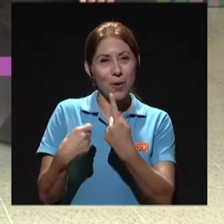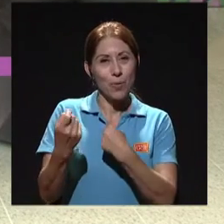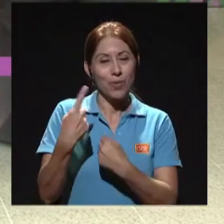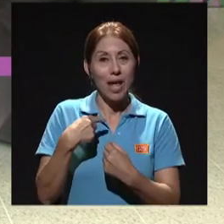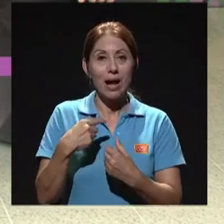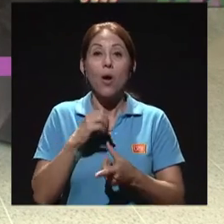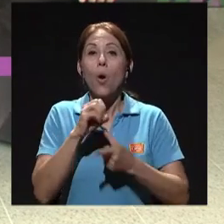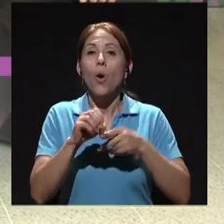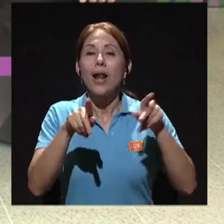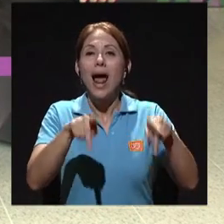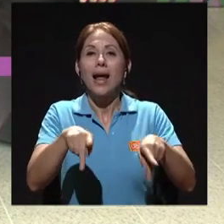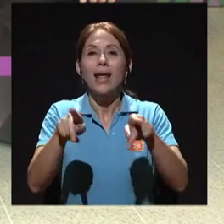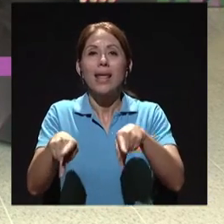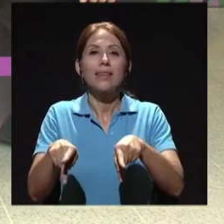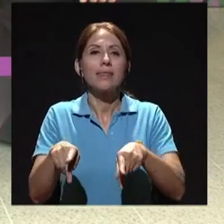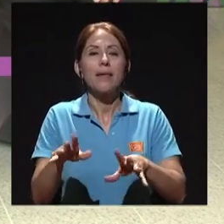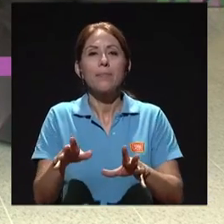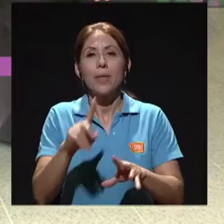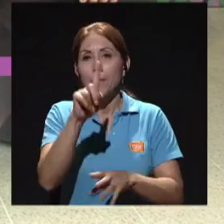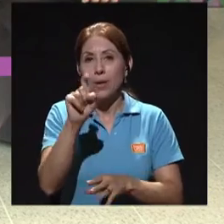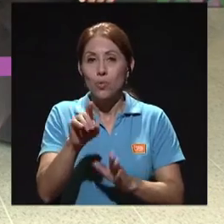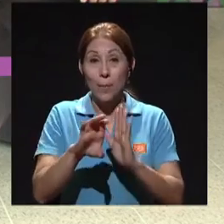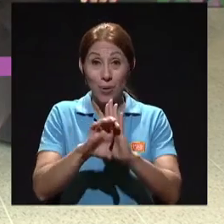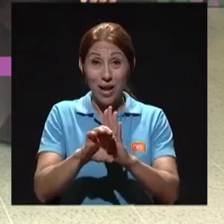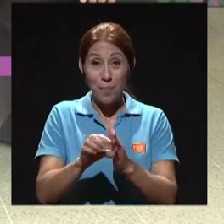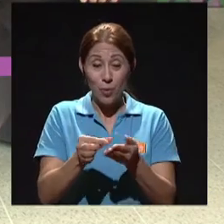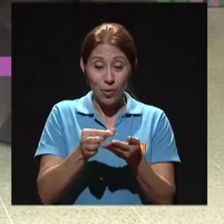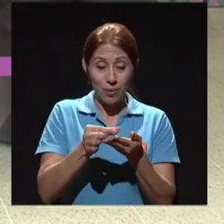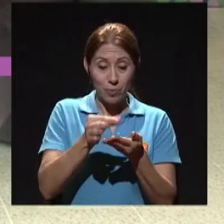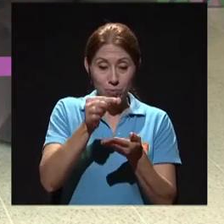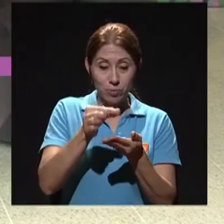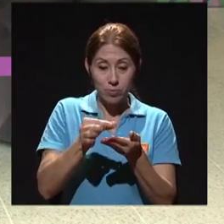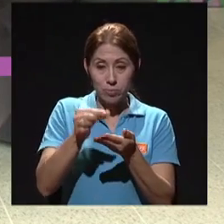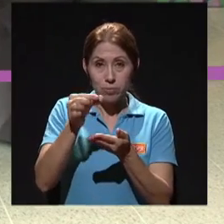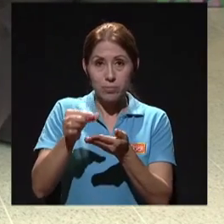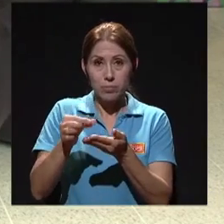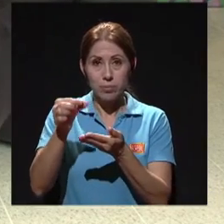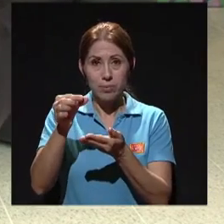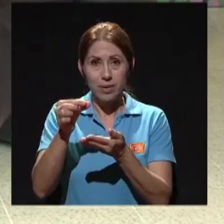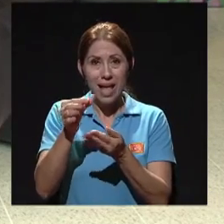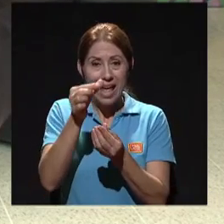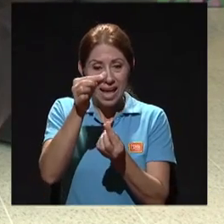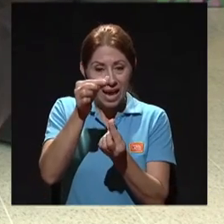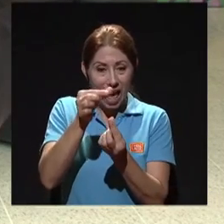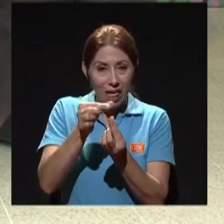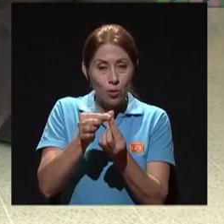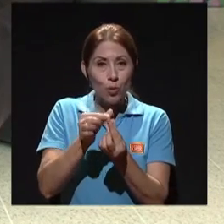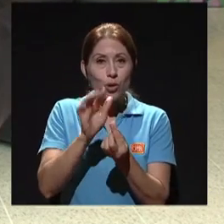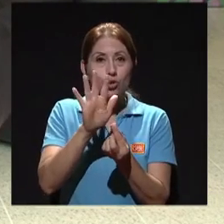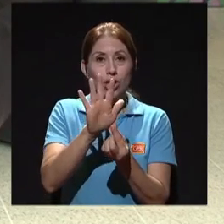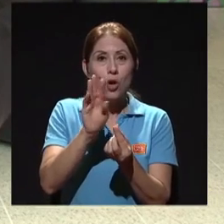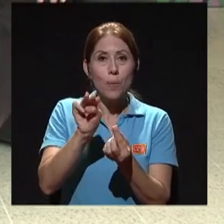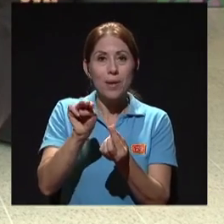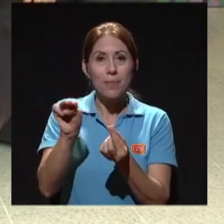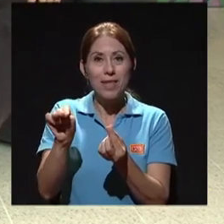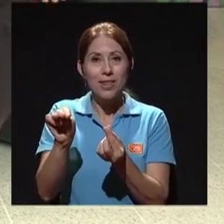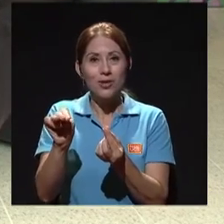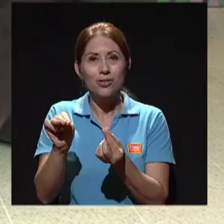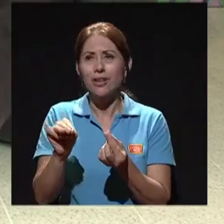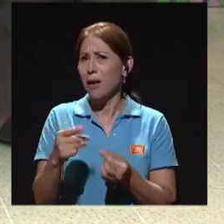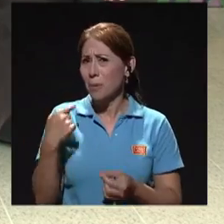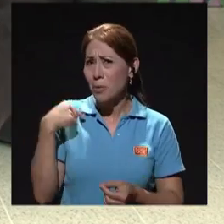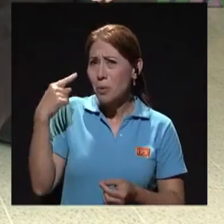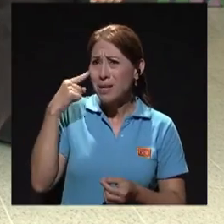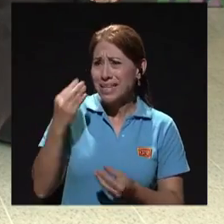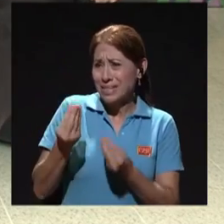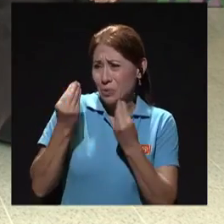la gente le pregunta, mire, qué sé yo, cada tubito, por ejemplo, son cinco mililitros de sangre en promedio lo que entra. Pero uno se imagina que es un montón.